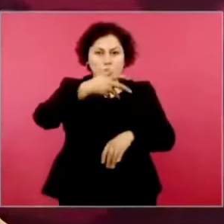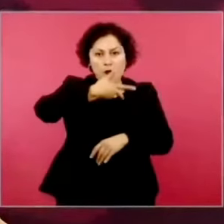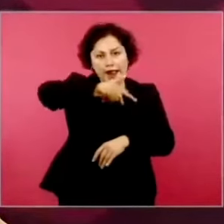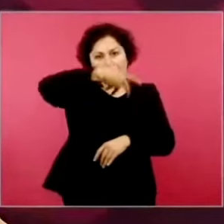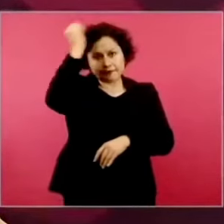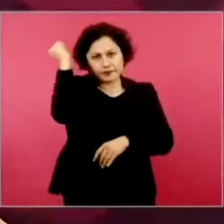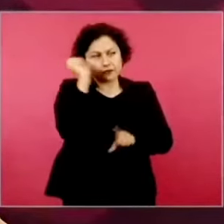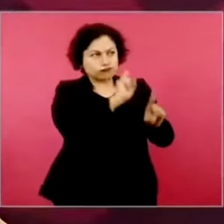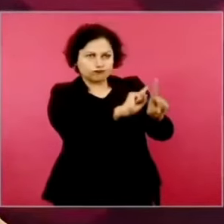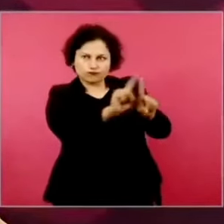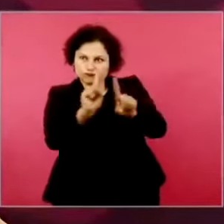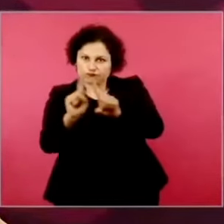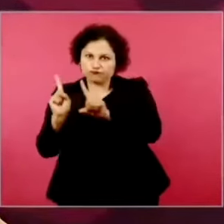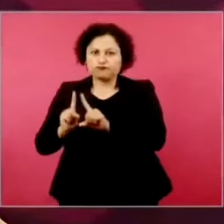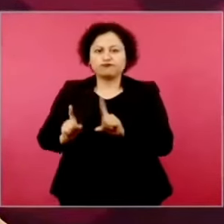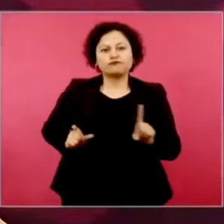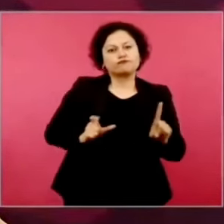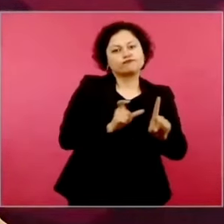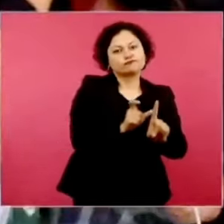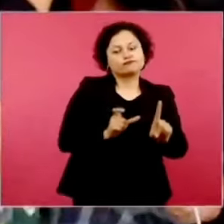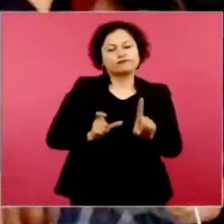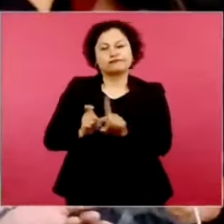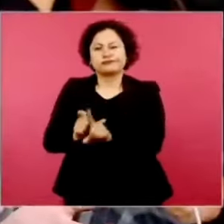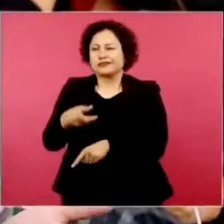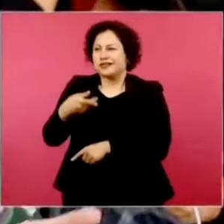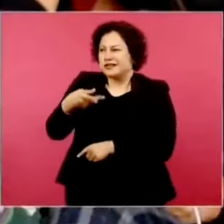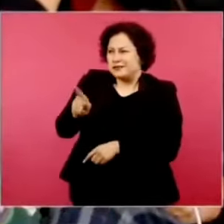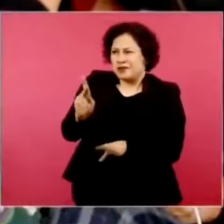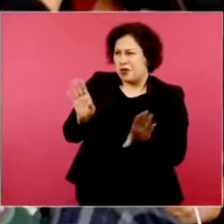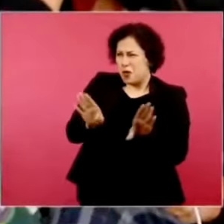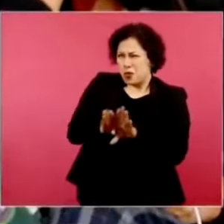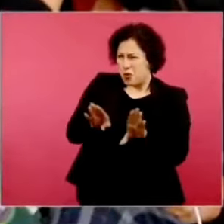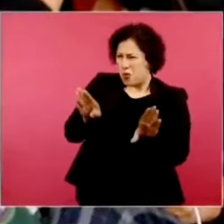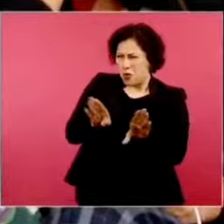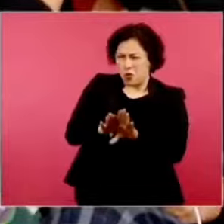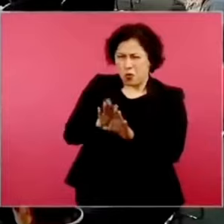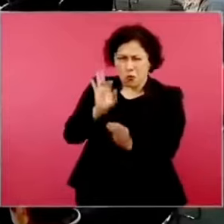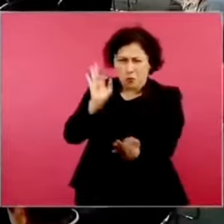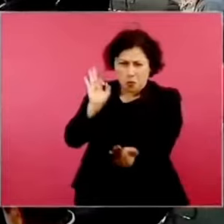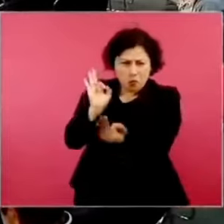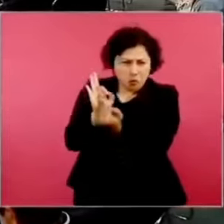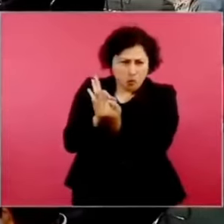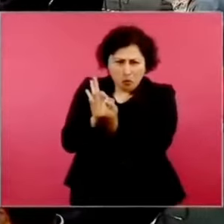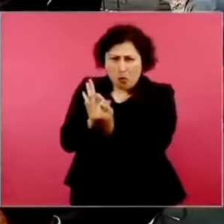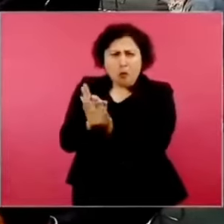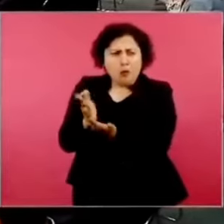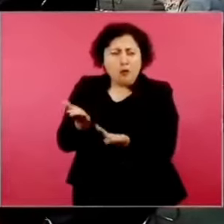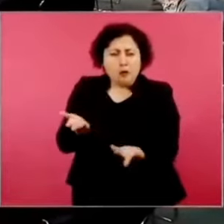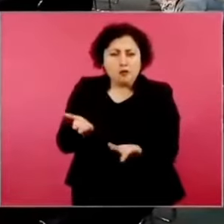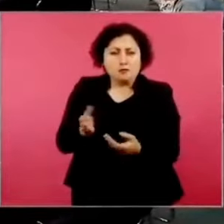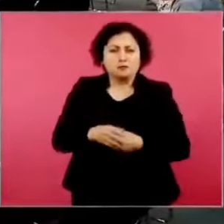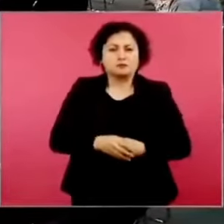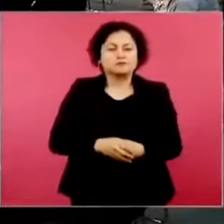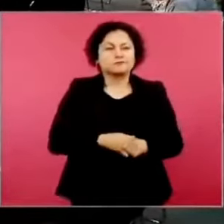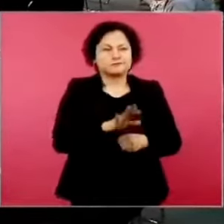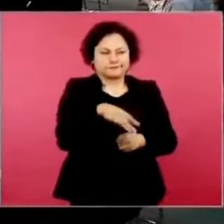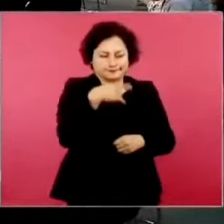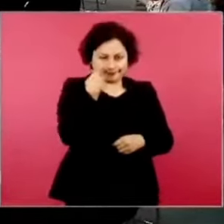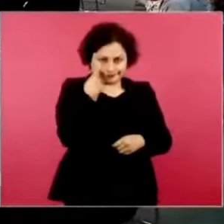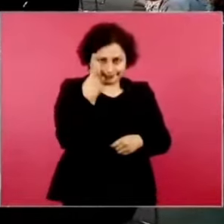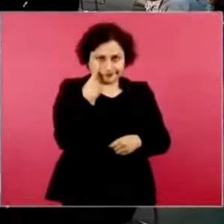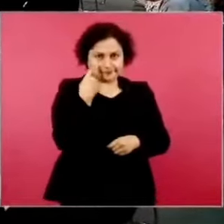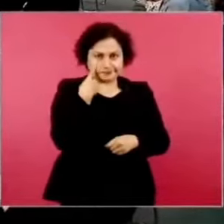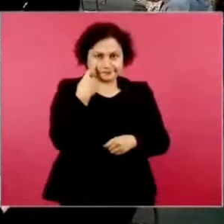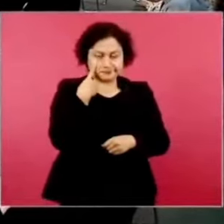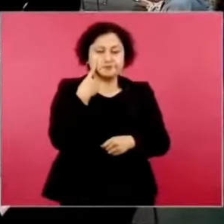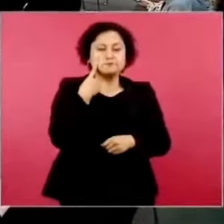¿Pero cómo pudieron acercarse tanto? Se acercaron, se acercaron, vieron que no estaban